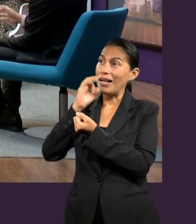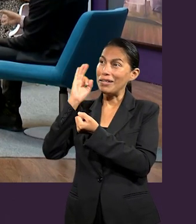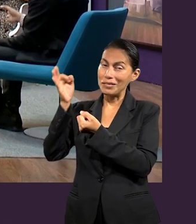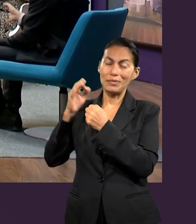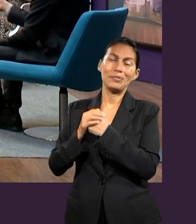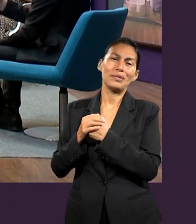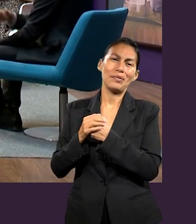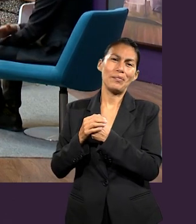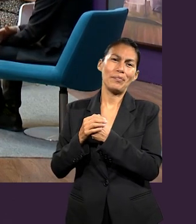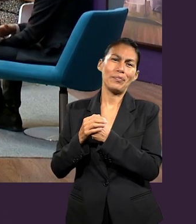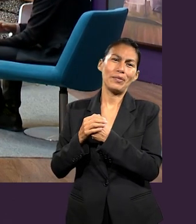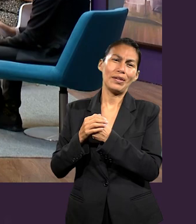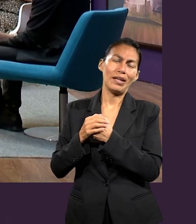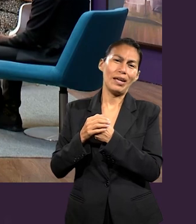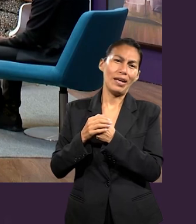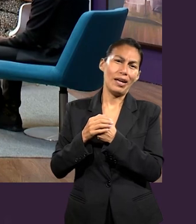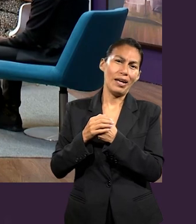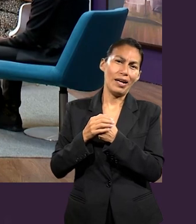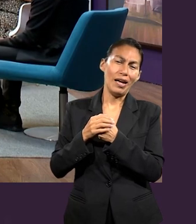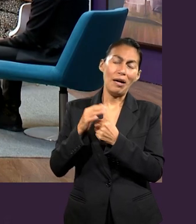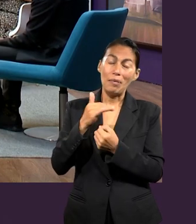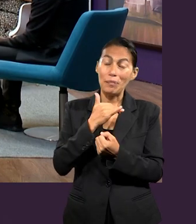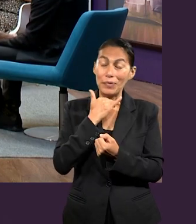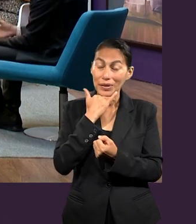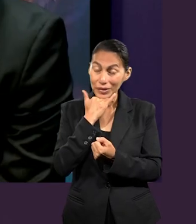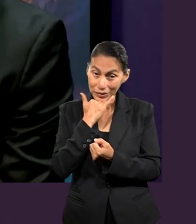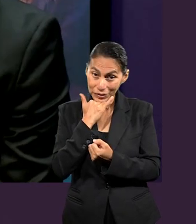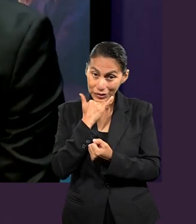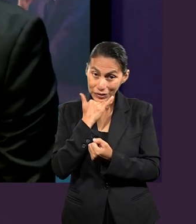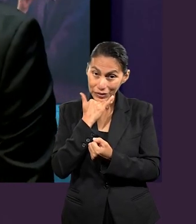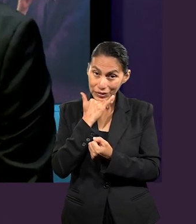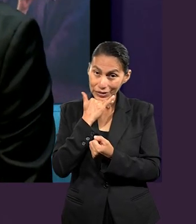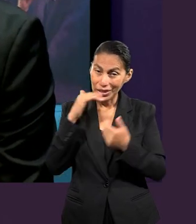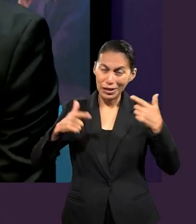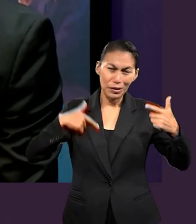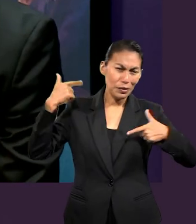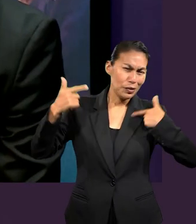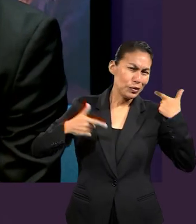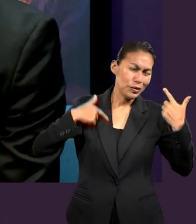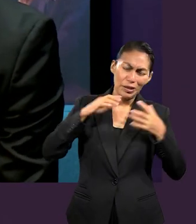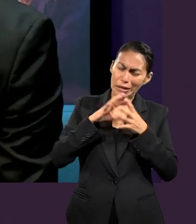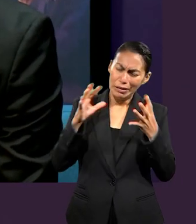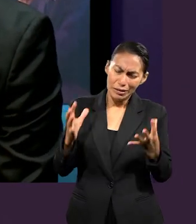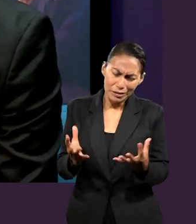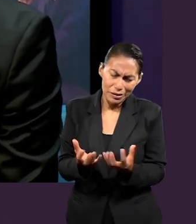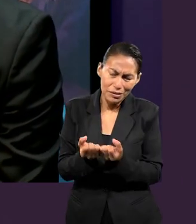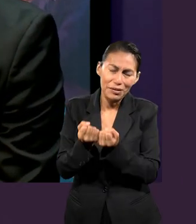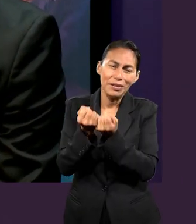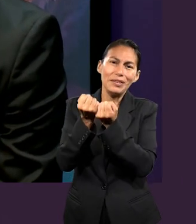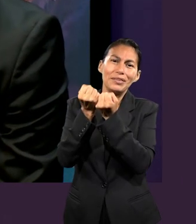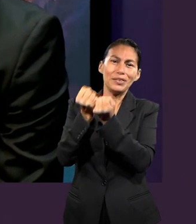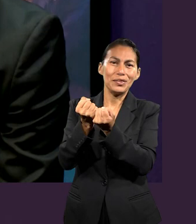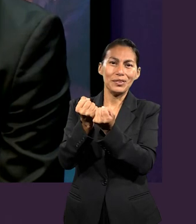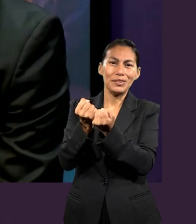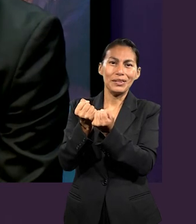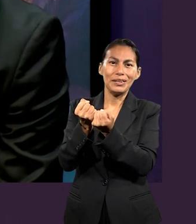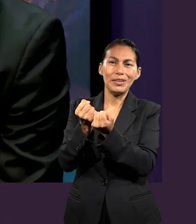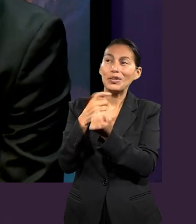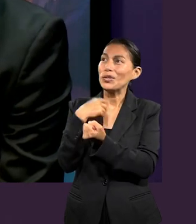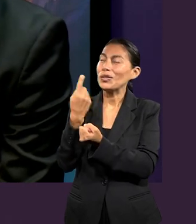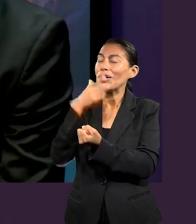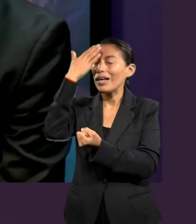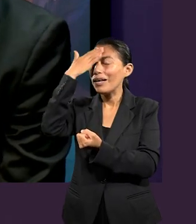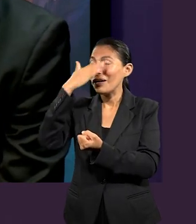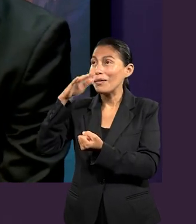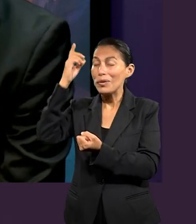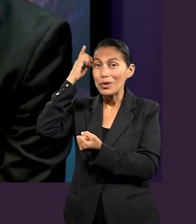del perdón, que se olvida todo lo que ya hemos hecho antes. El gozo de la salvación, la certeza de saber que estamos para